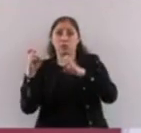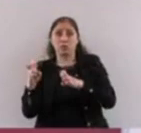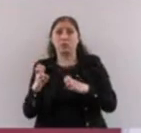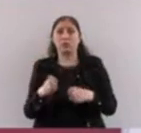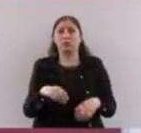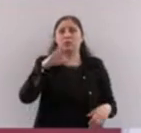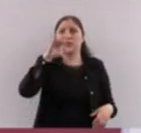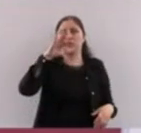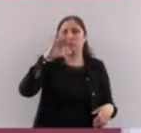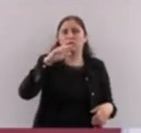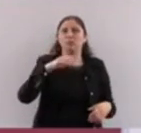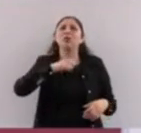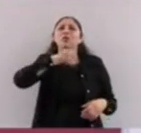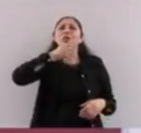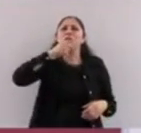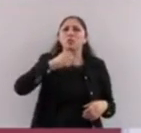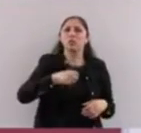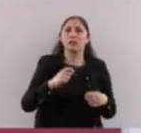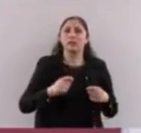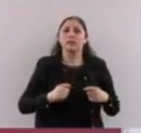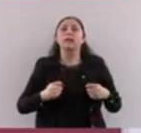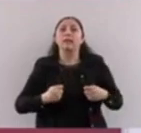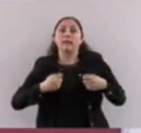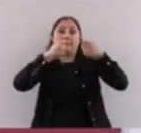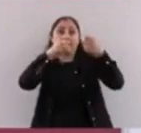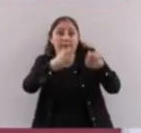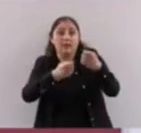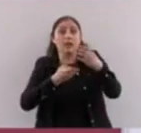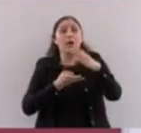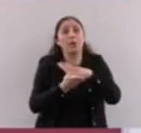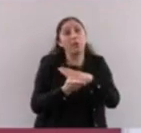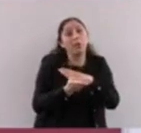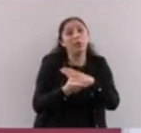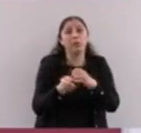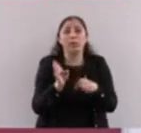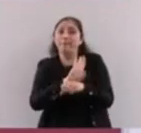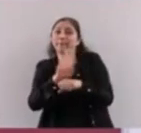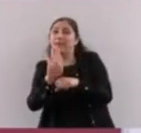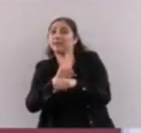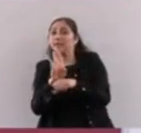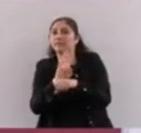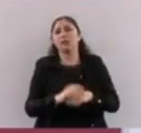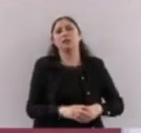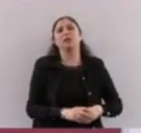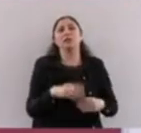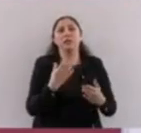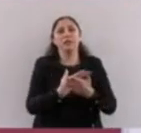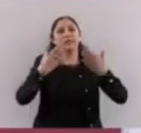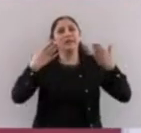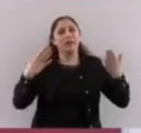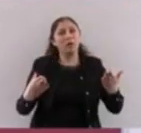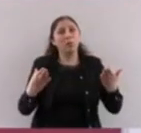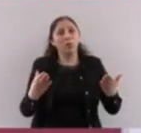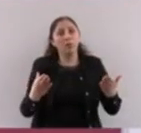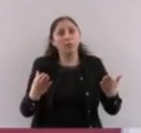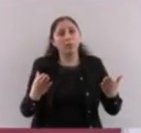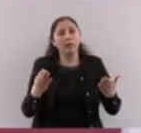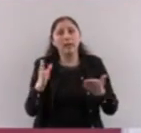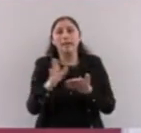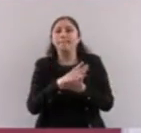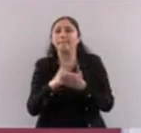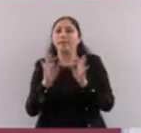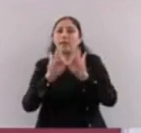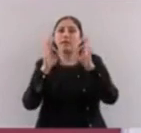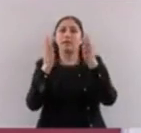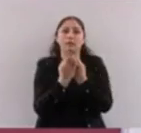mayores ya reciben su pensión. Y ustedes van a pasar el día de hoy a ser parte de este gran universo que están